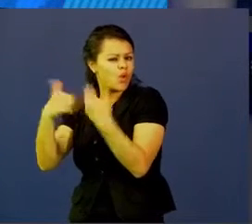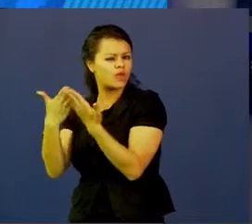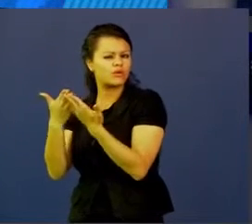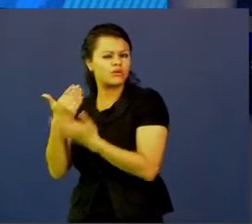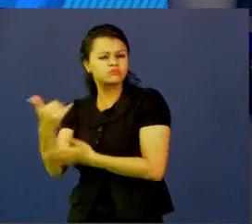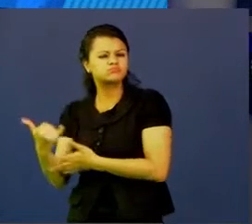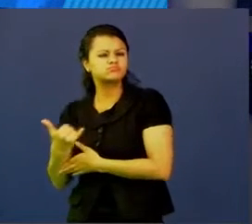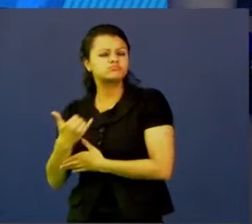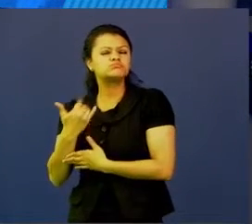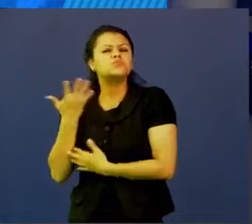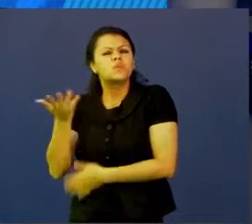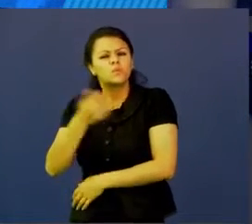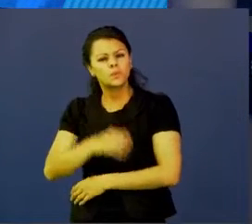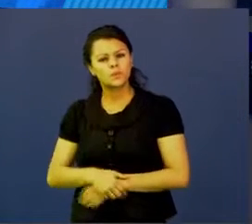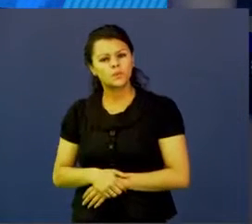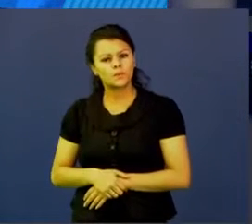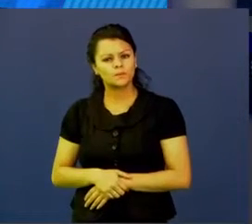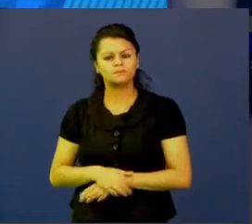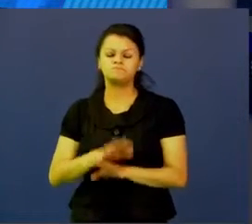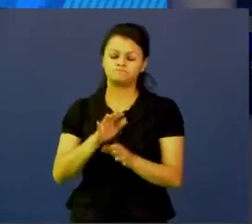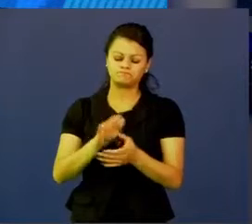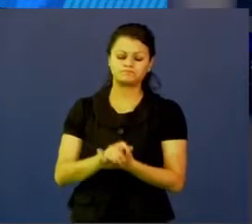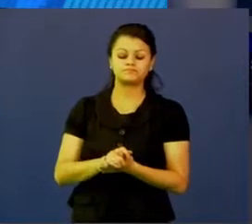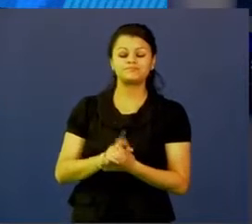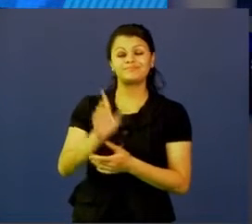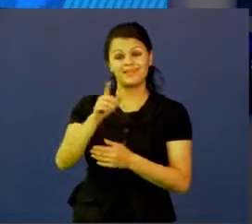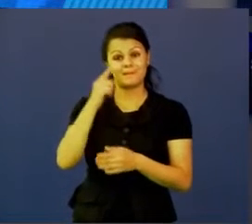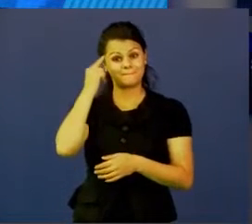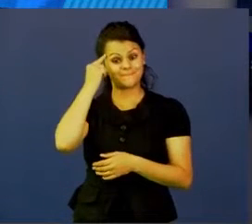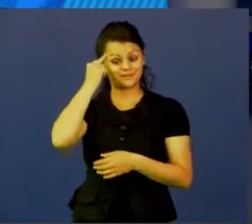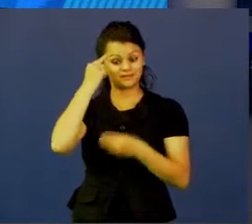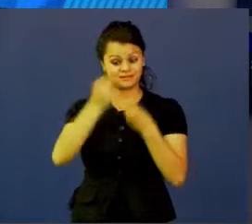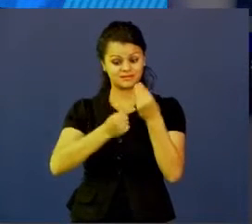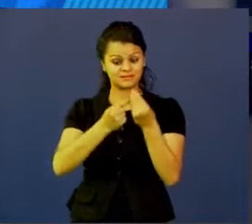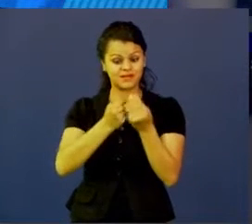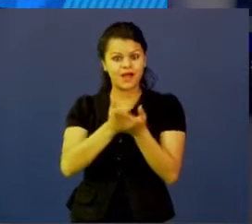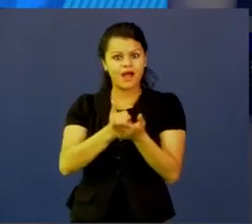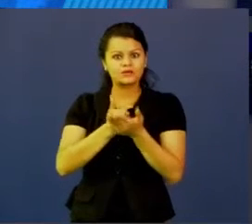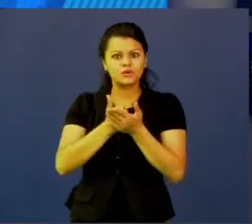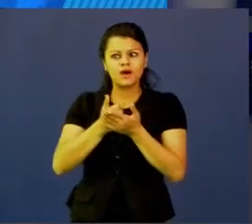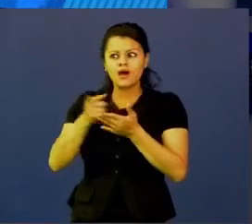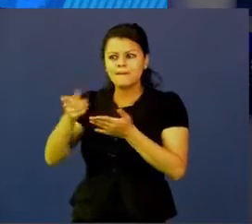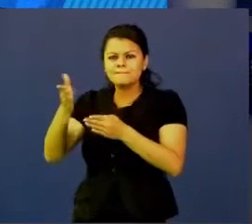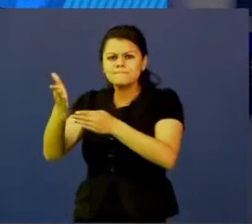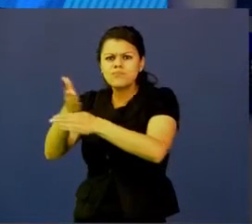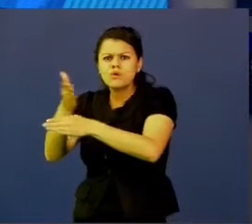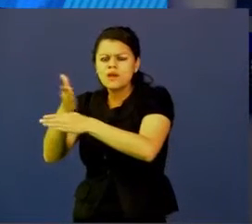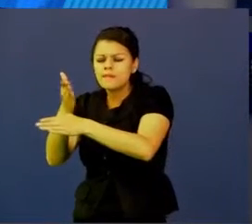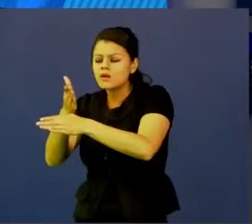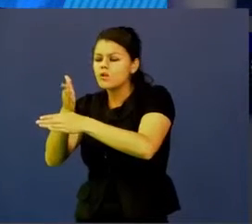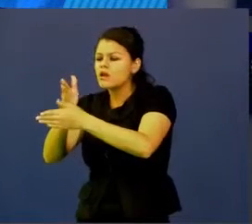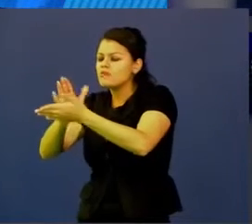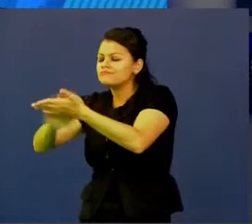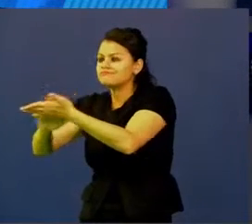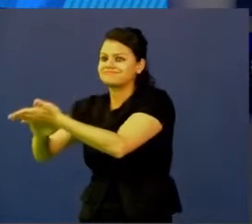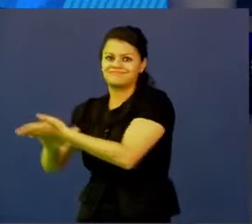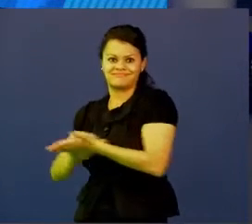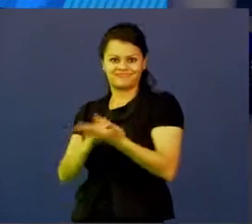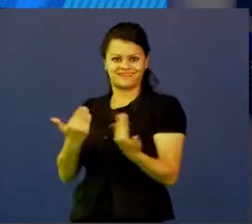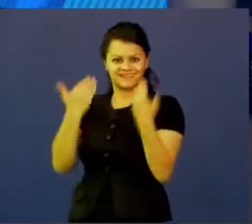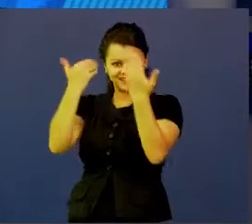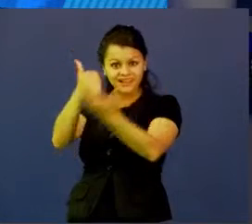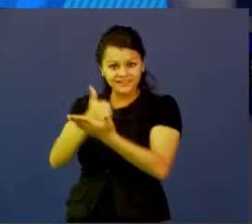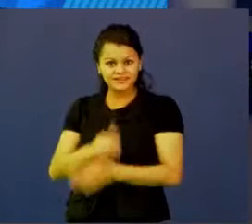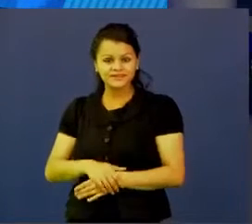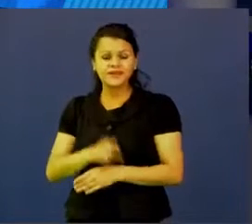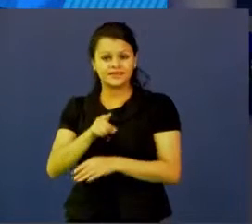Primero, lo que nos da el pensamiento de diseño es atacar problemas complejos. Esto es un marco de trabajo en el que